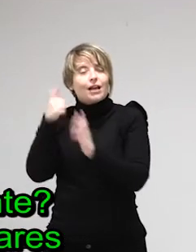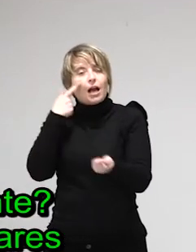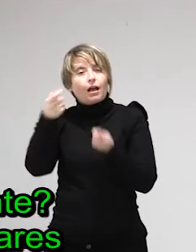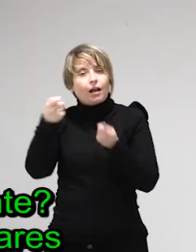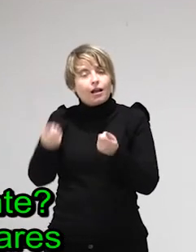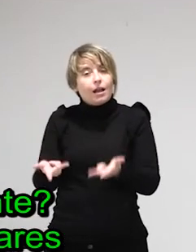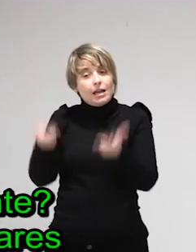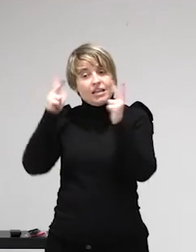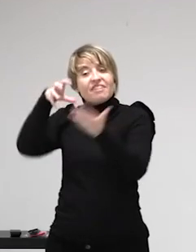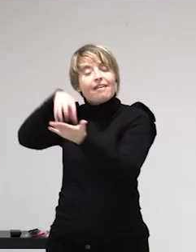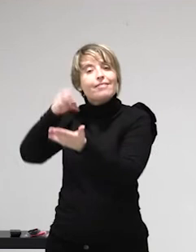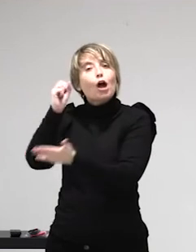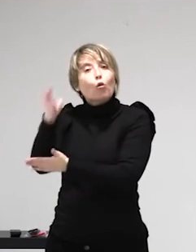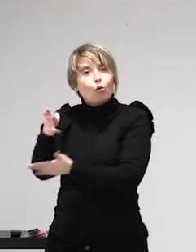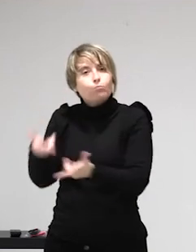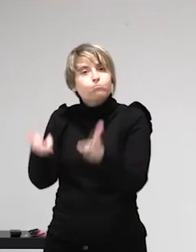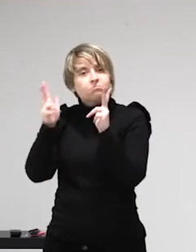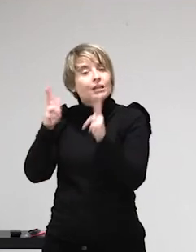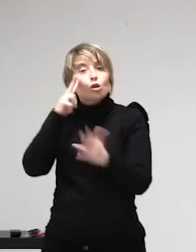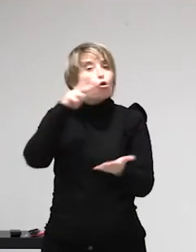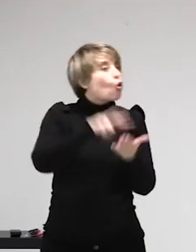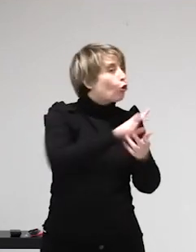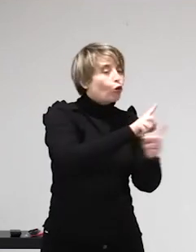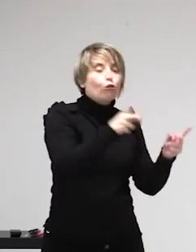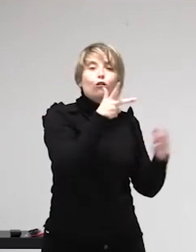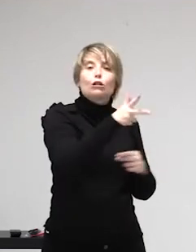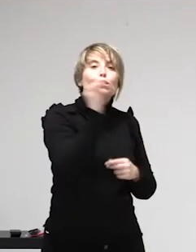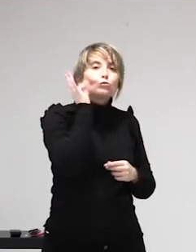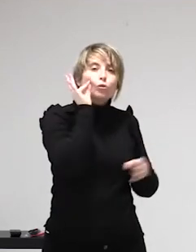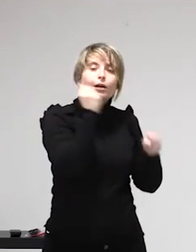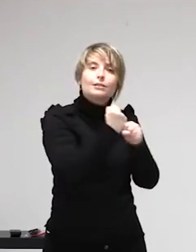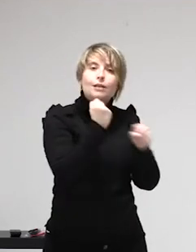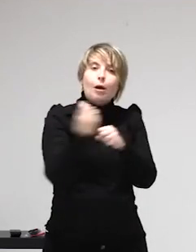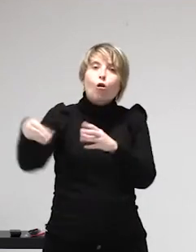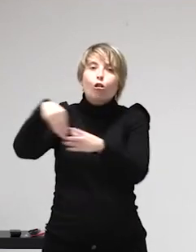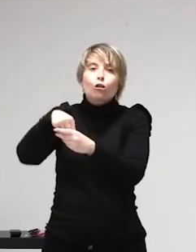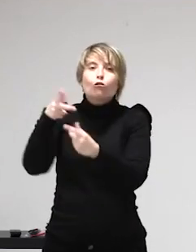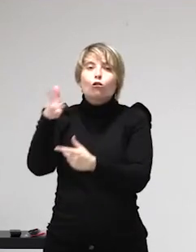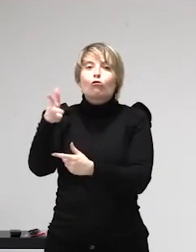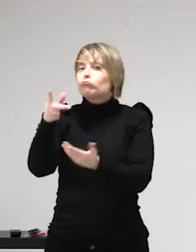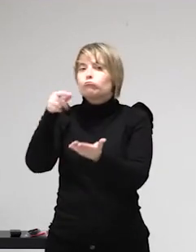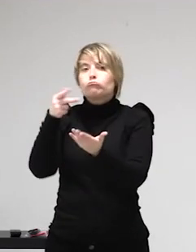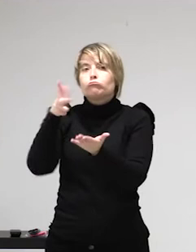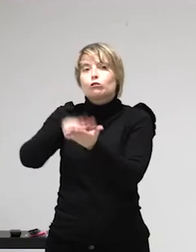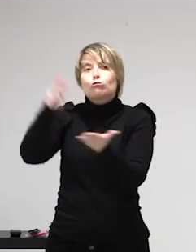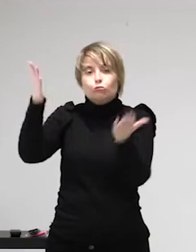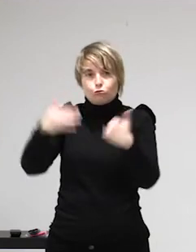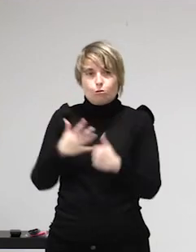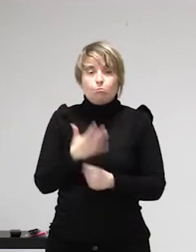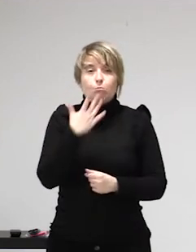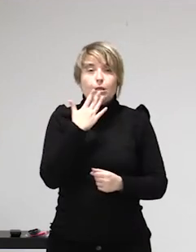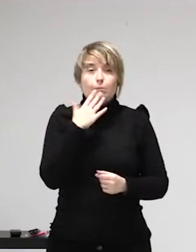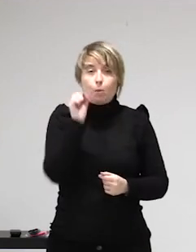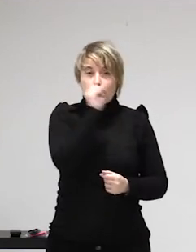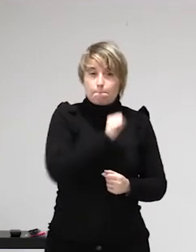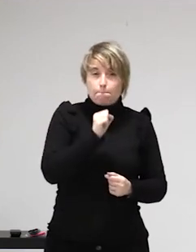compañeras se van a lugares cada vez más arrinconados cada vez más solitarios cada vez más alejados las unas de las otras y por lo tanto corriendo cada vez